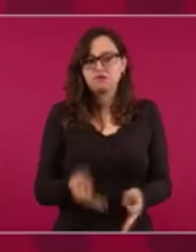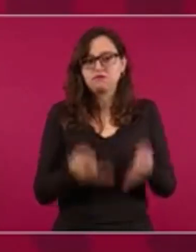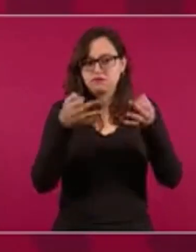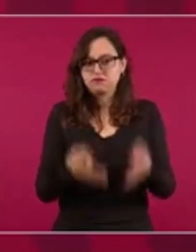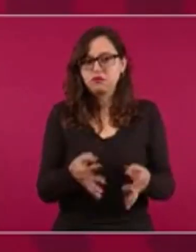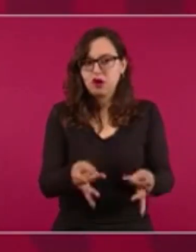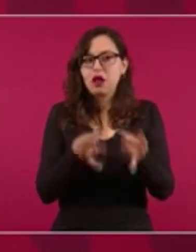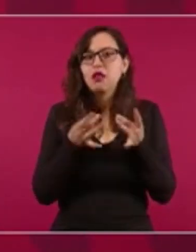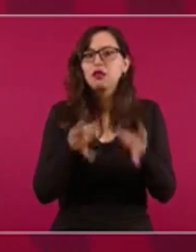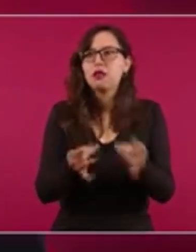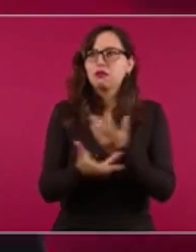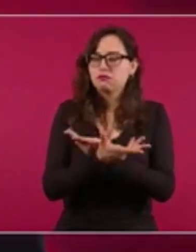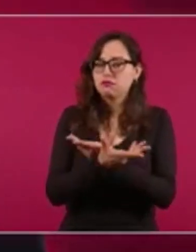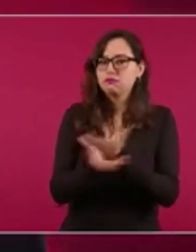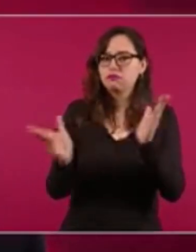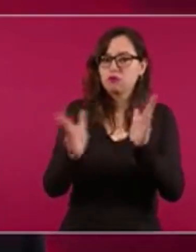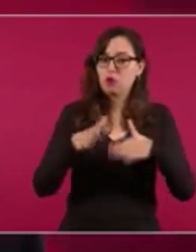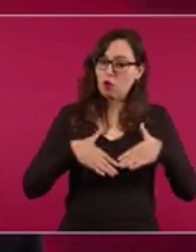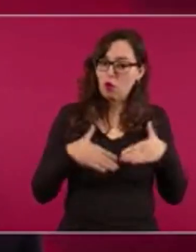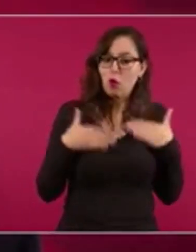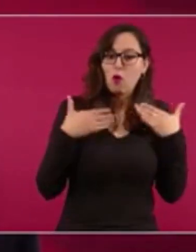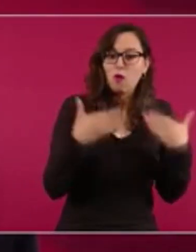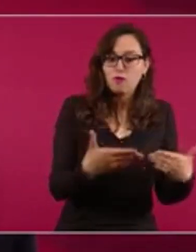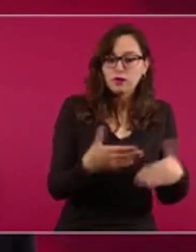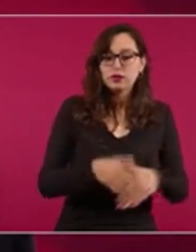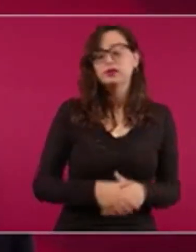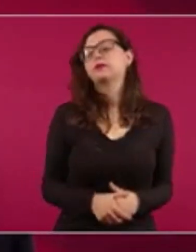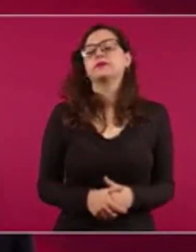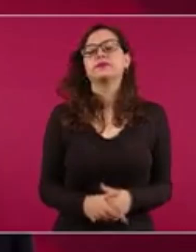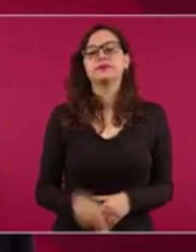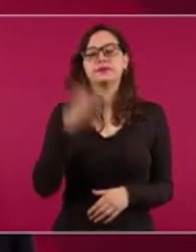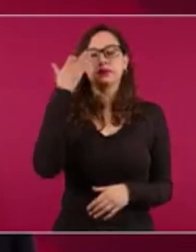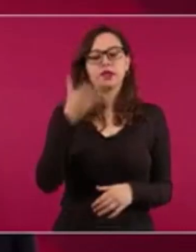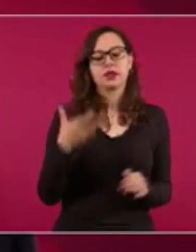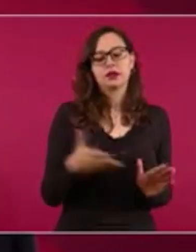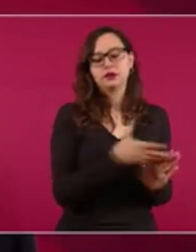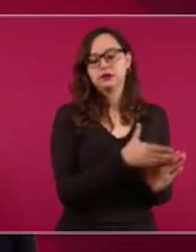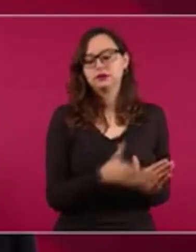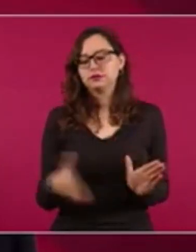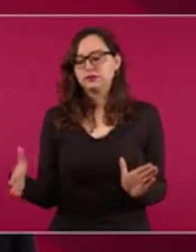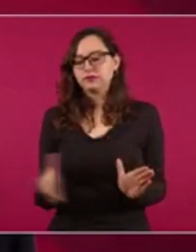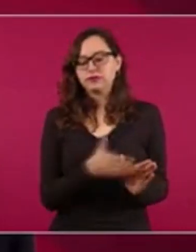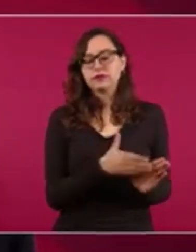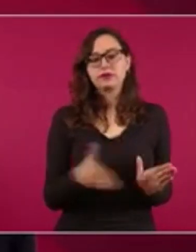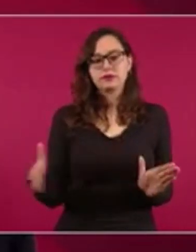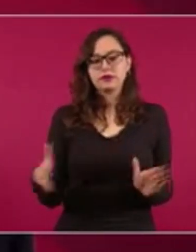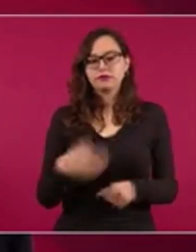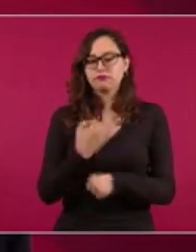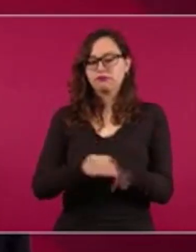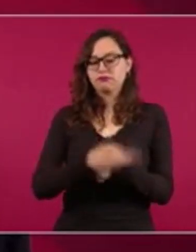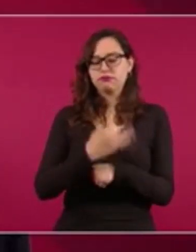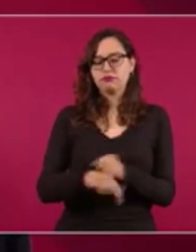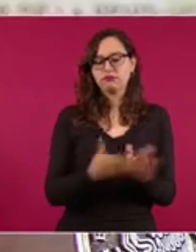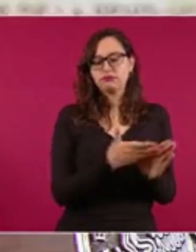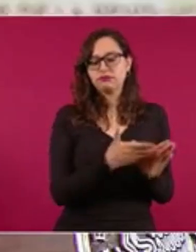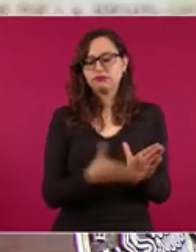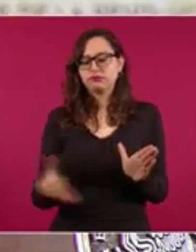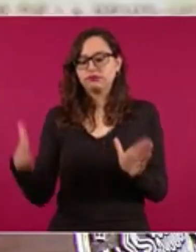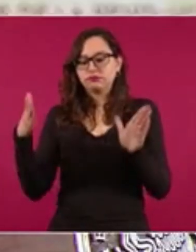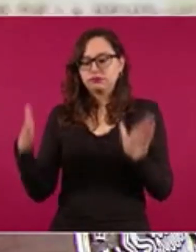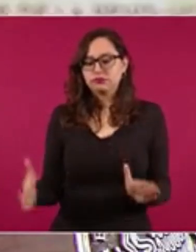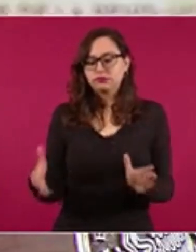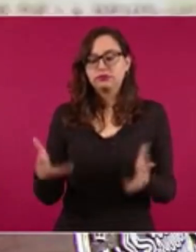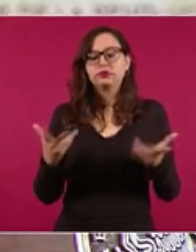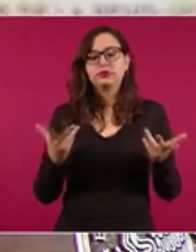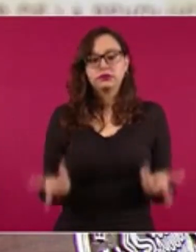Durante la vigencia de este acuerdo y en el marco de la licencia, la autoridad suspenderá